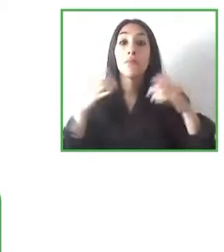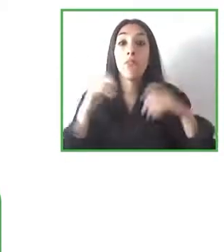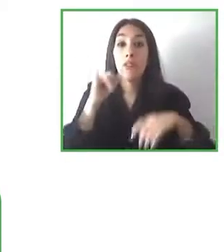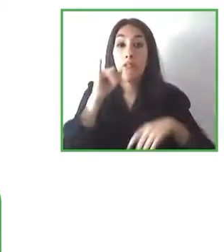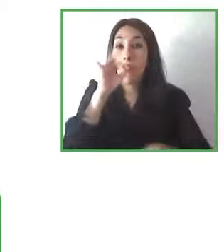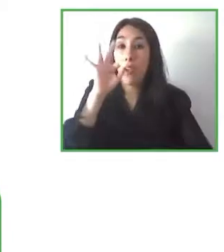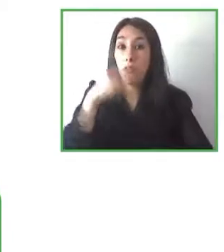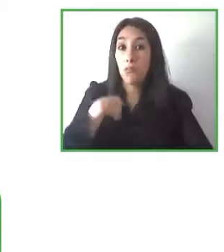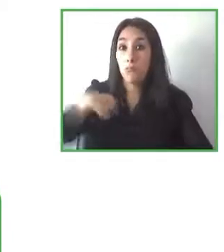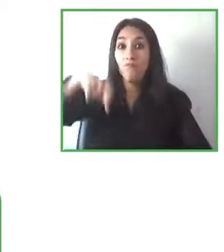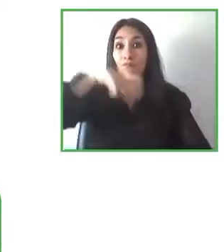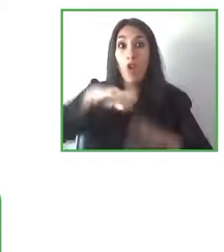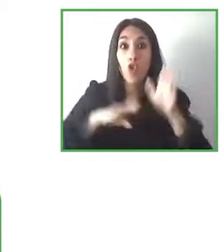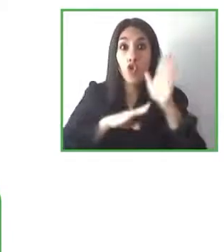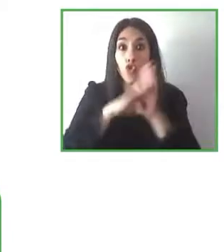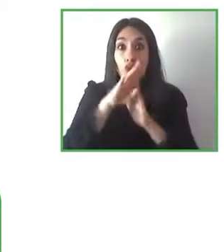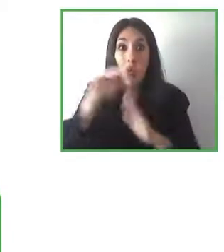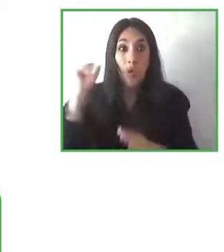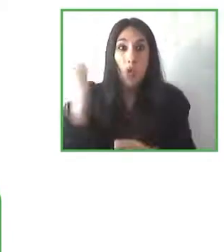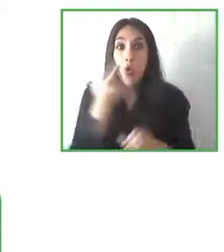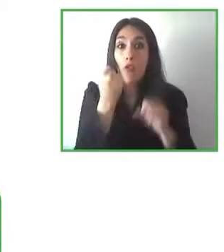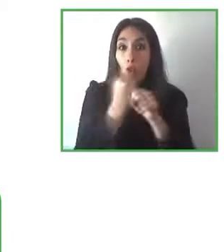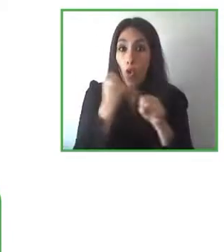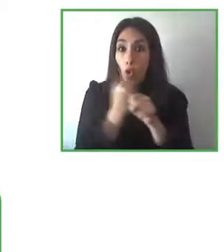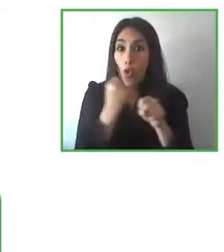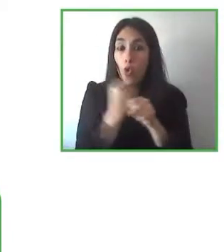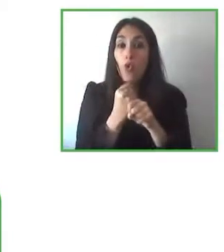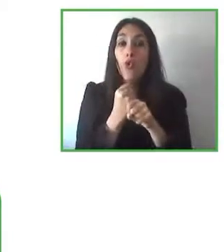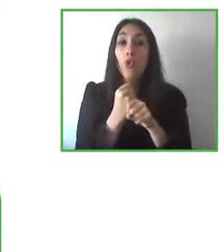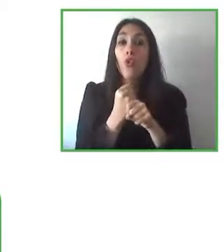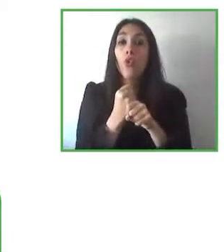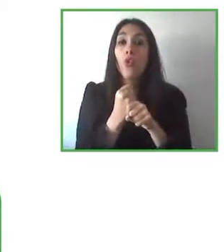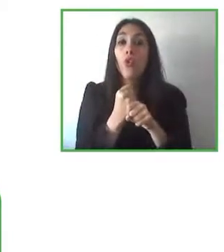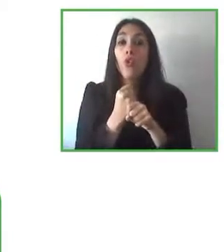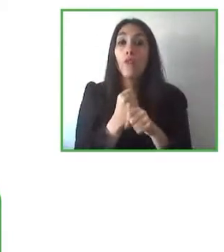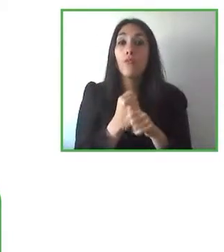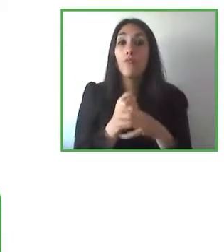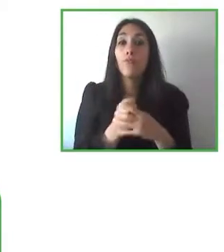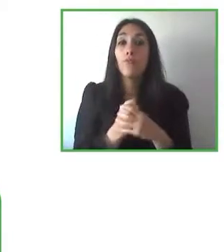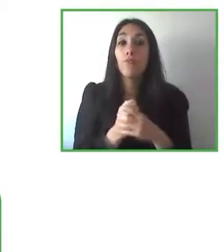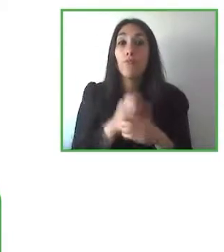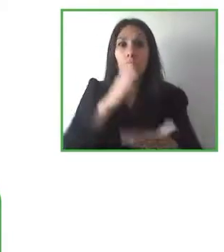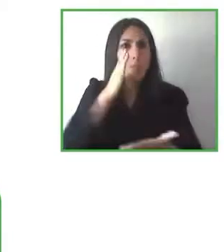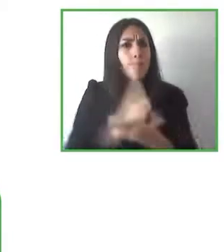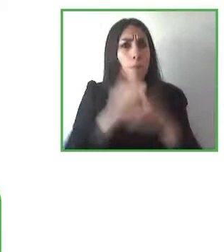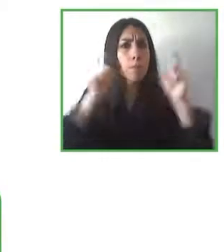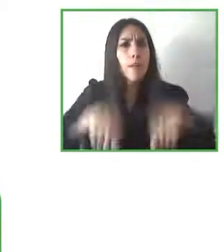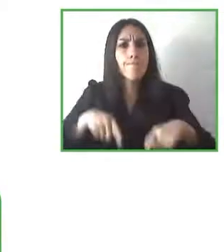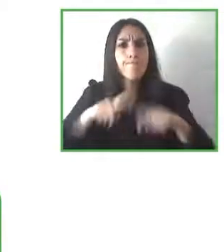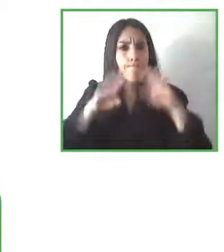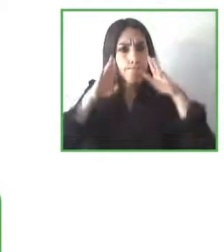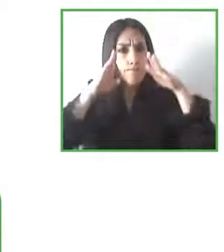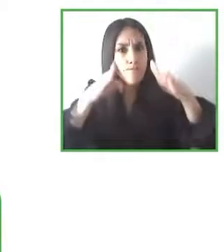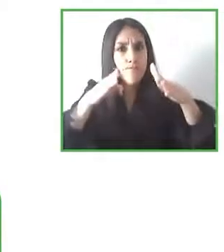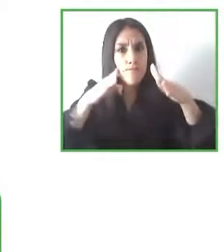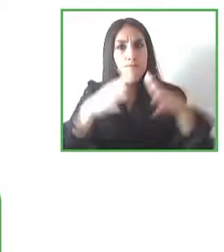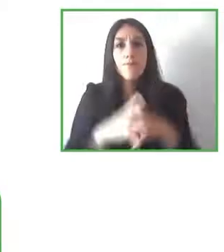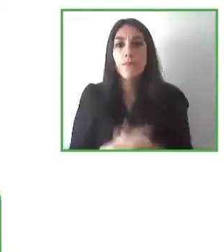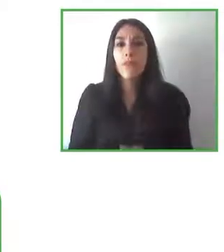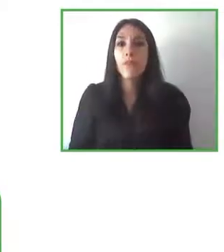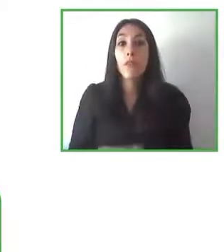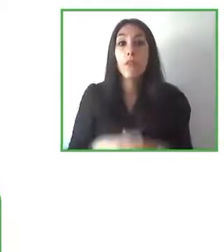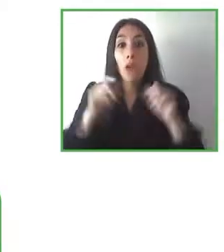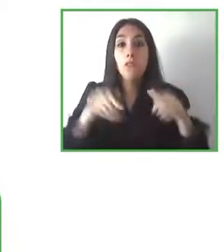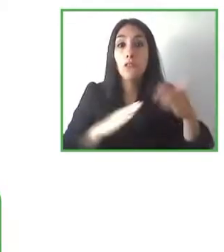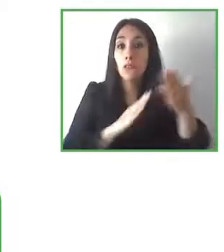sí o sí tiene que estar enfocado entonces hacia hacia el tema de derechos y especialmente también entonces a la justicia con las personas yo creo que ese es el gran